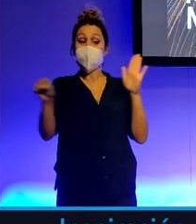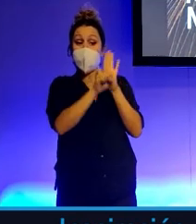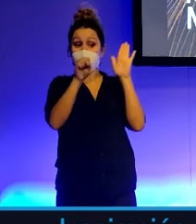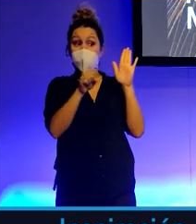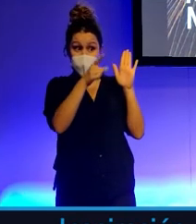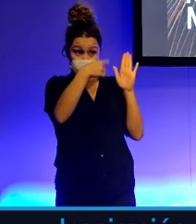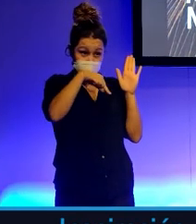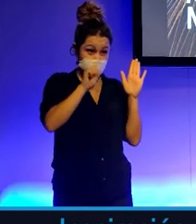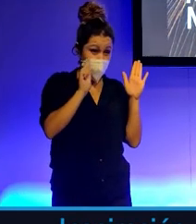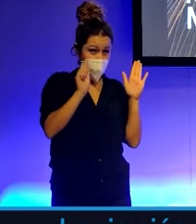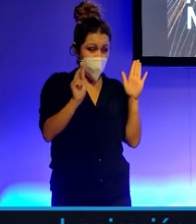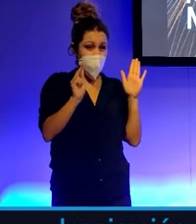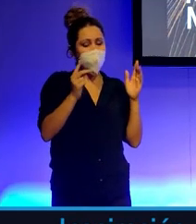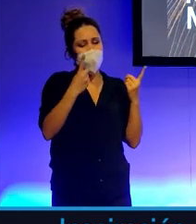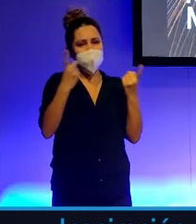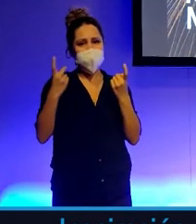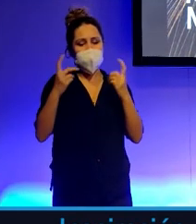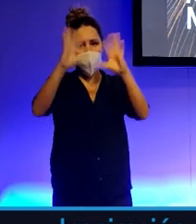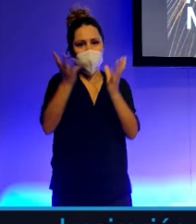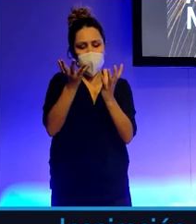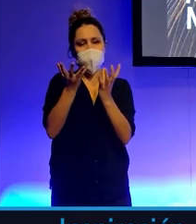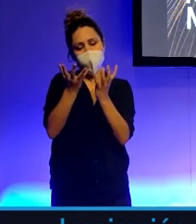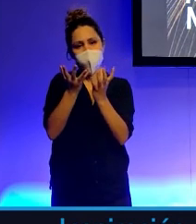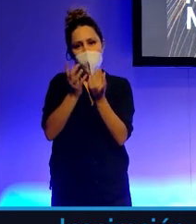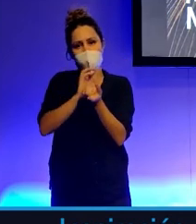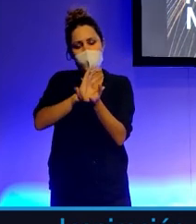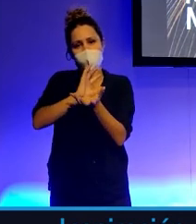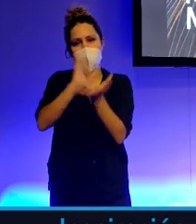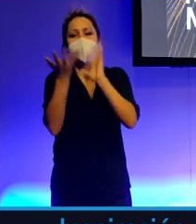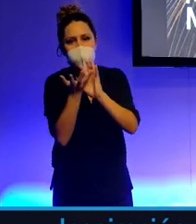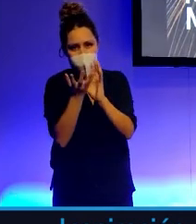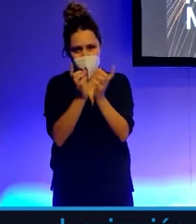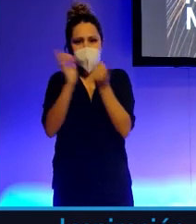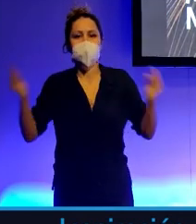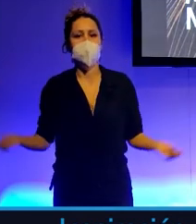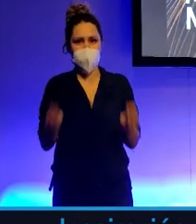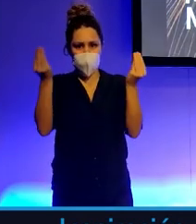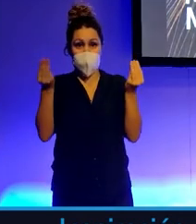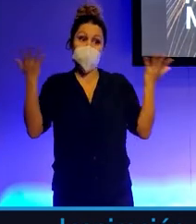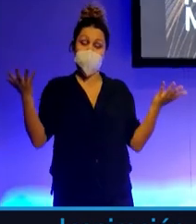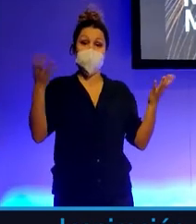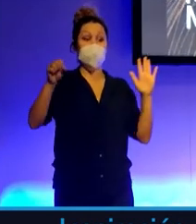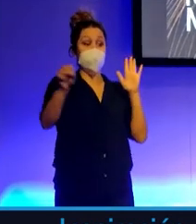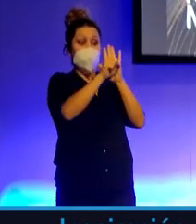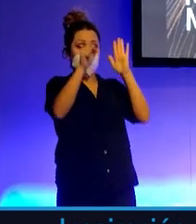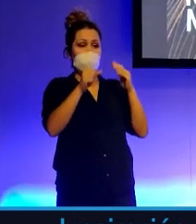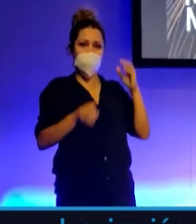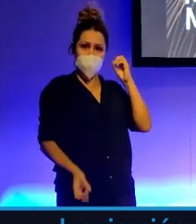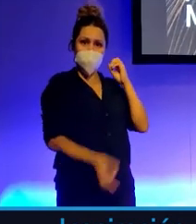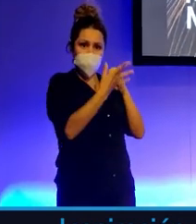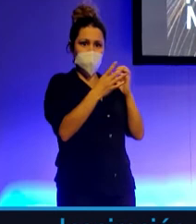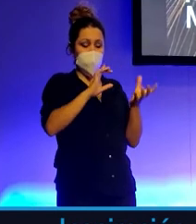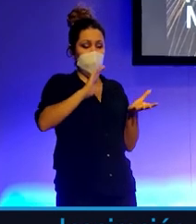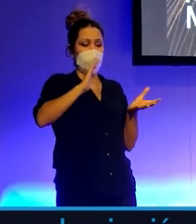en el negocio de mejorar el mundo. Por lo tanto, si una marca no nace, crece, evoluciona o se transforma